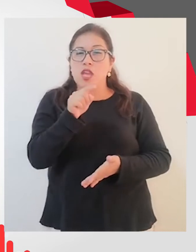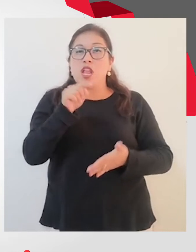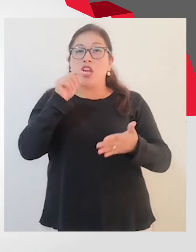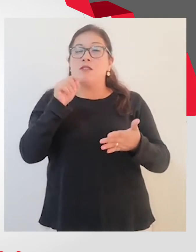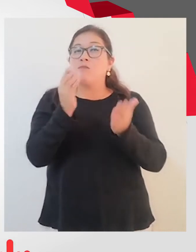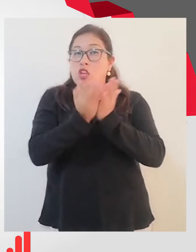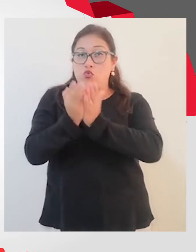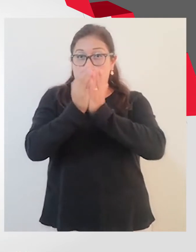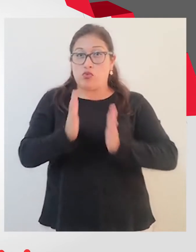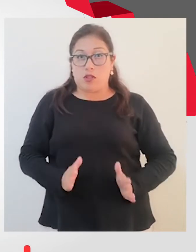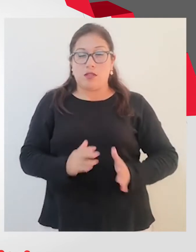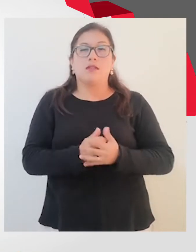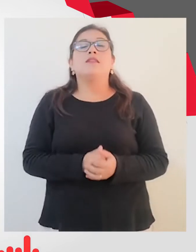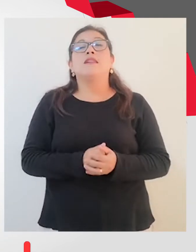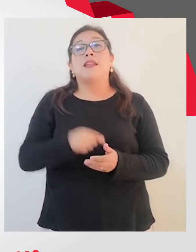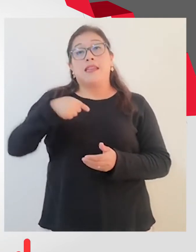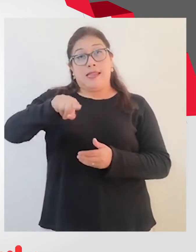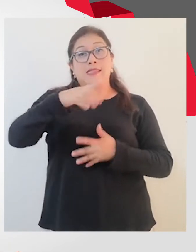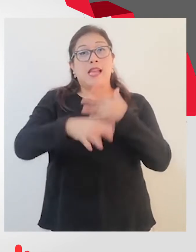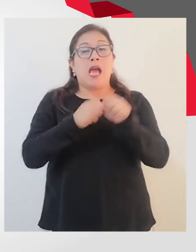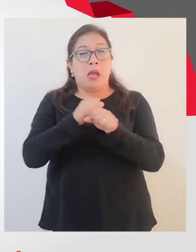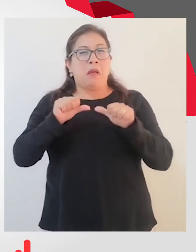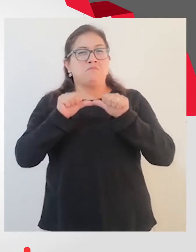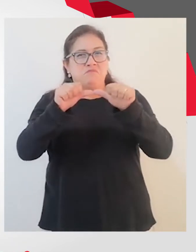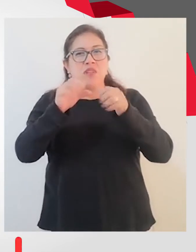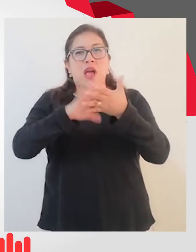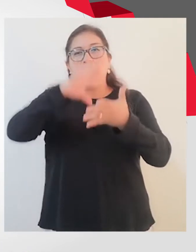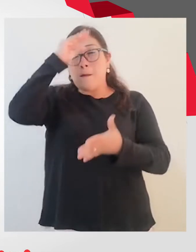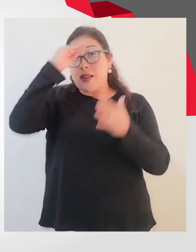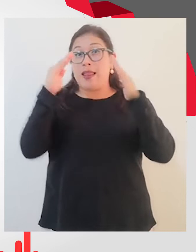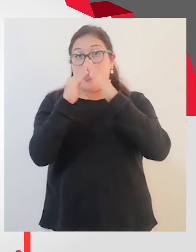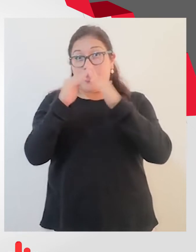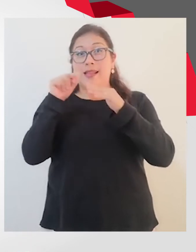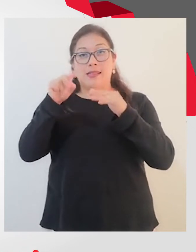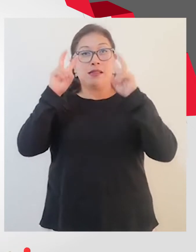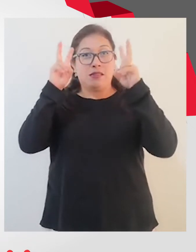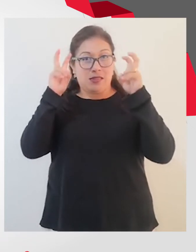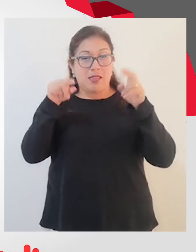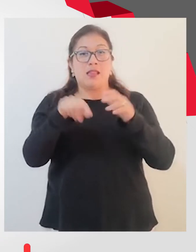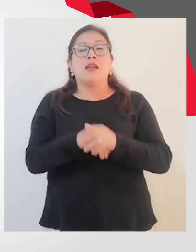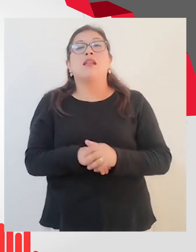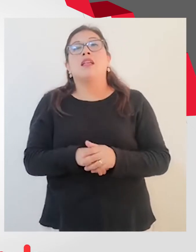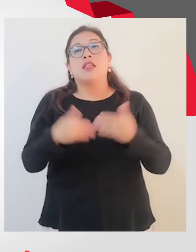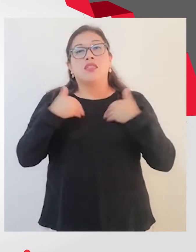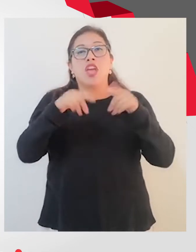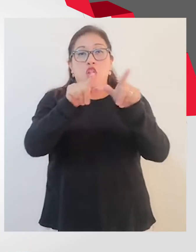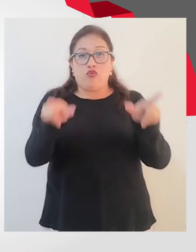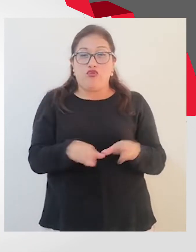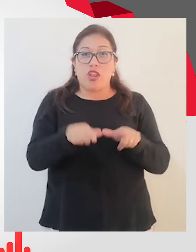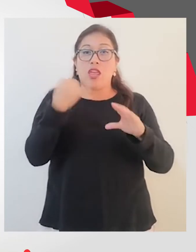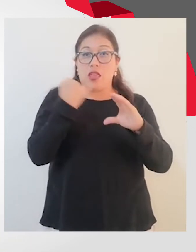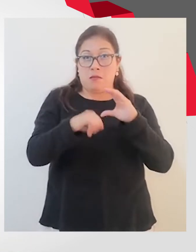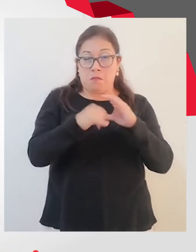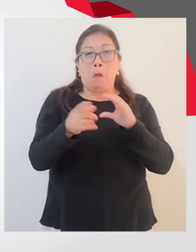Bueno, este año continuamos con el desarrollo de la estrategia Aprendo en Casa, que tiene tres medios de difusión, la plataforma